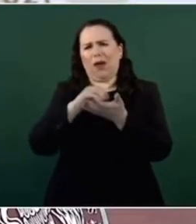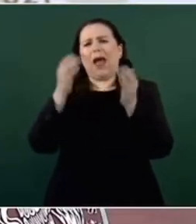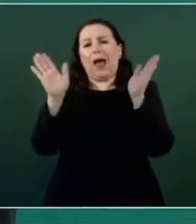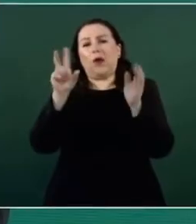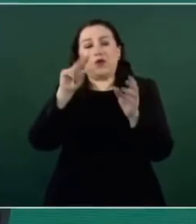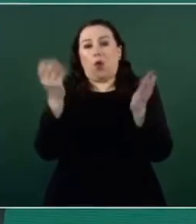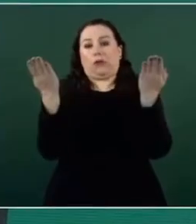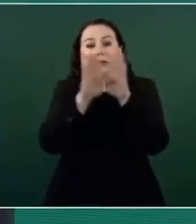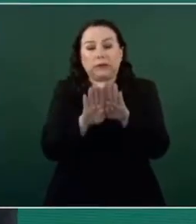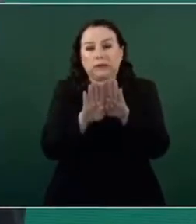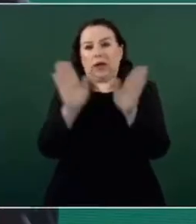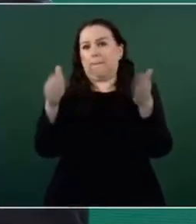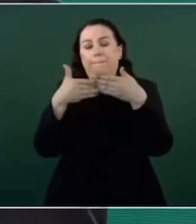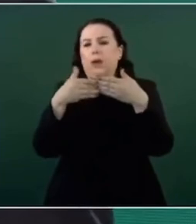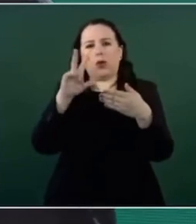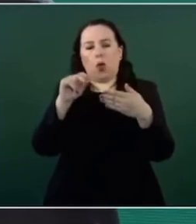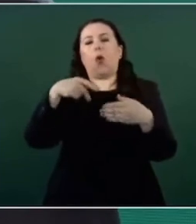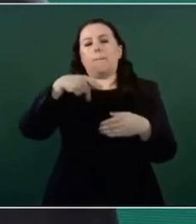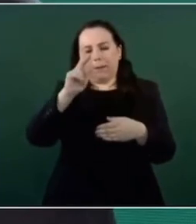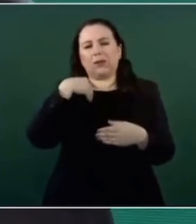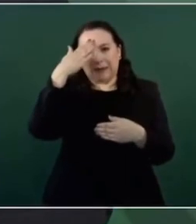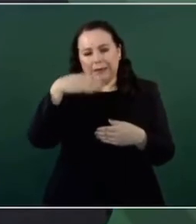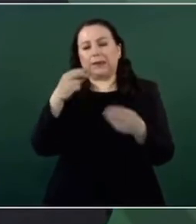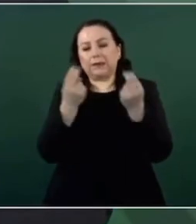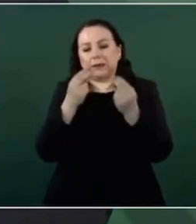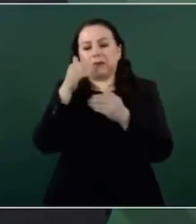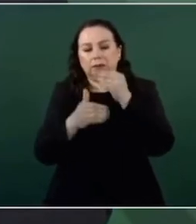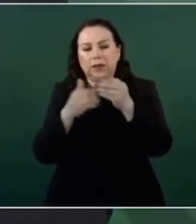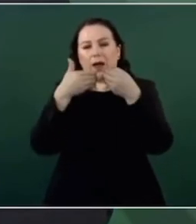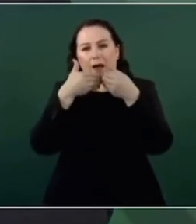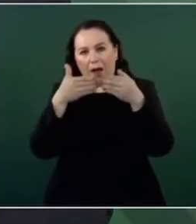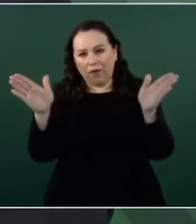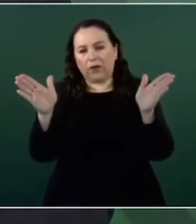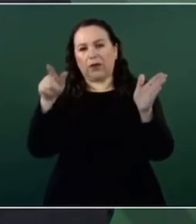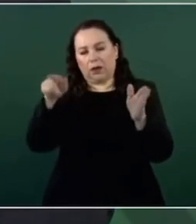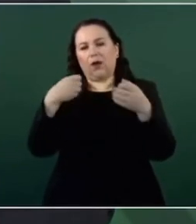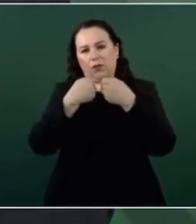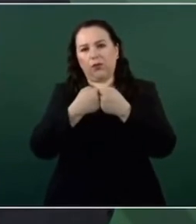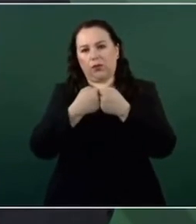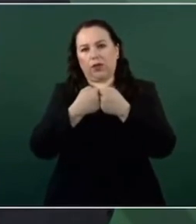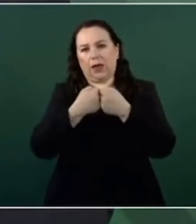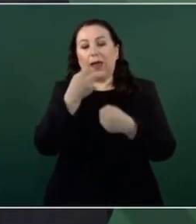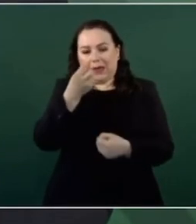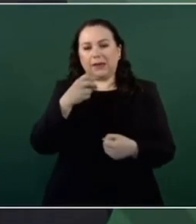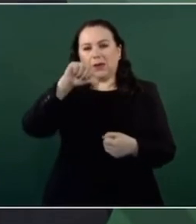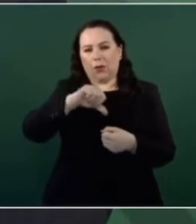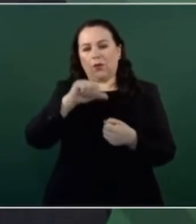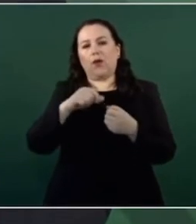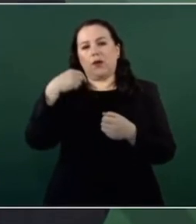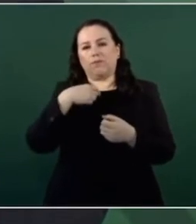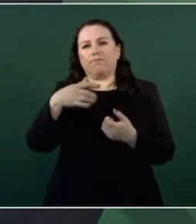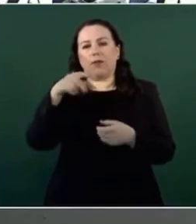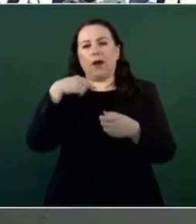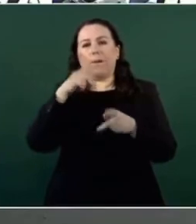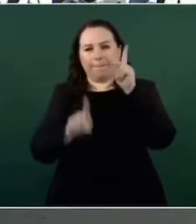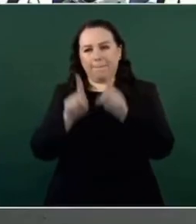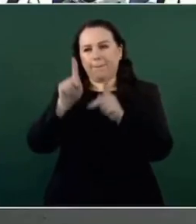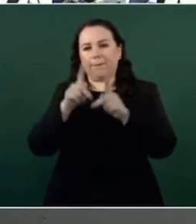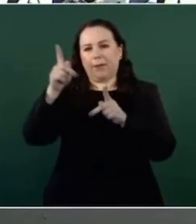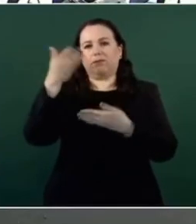embargo, necesitamos abrir la frontera y ese es un tema que vamos a tratar el día de hoy.